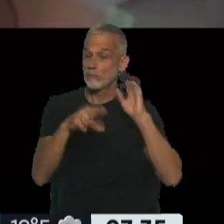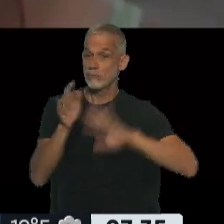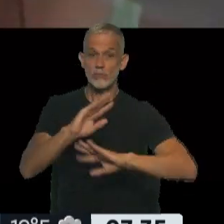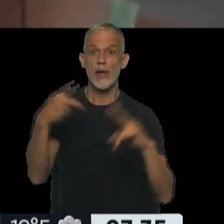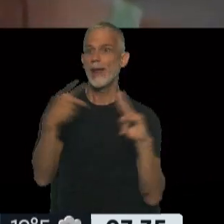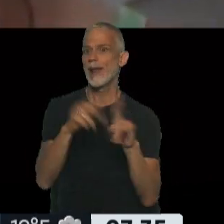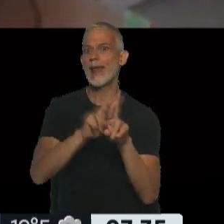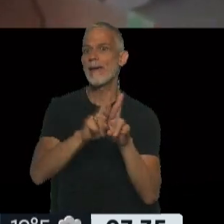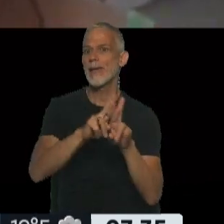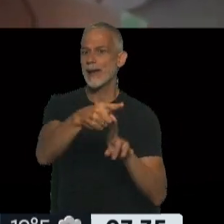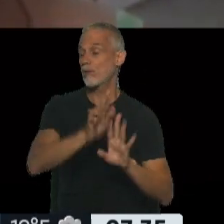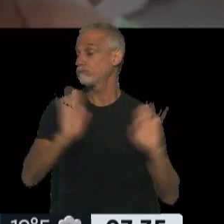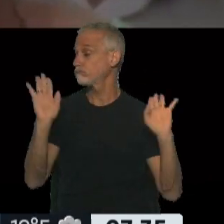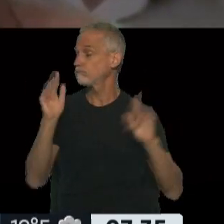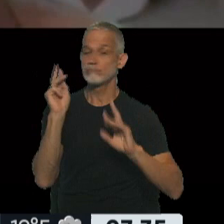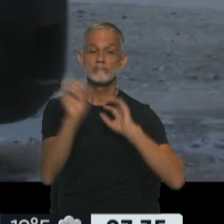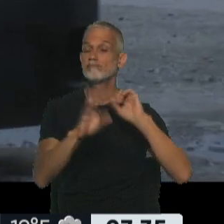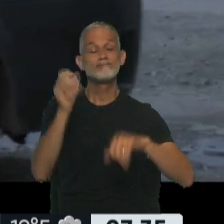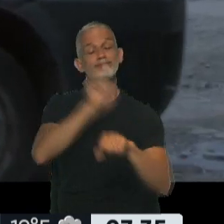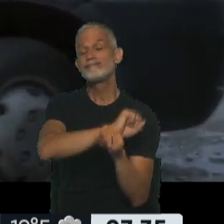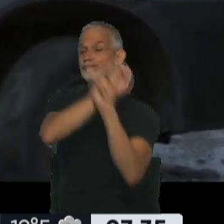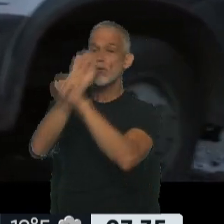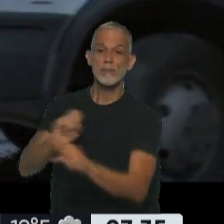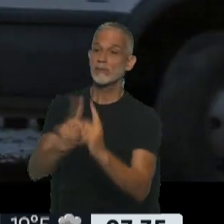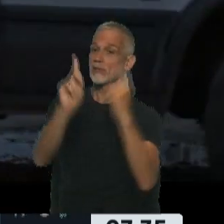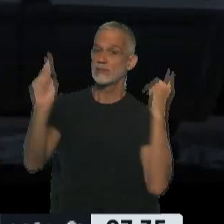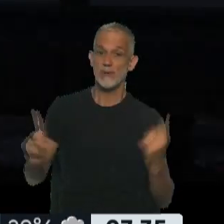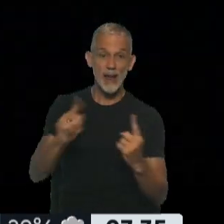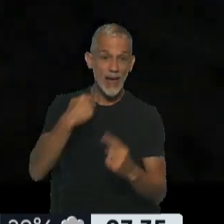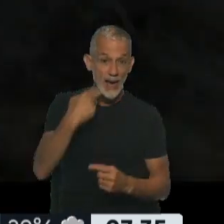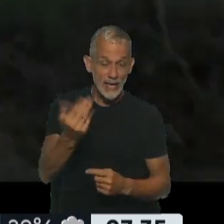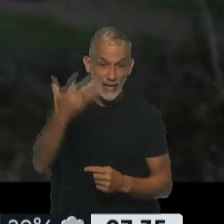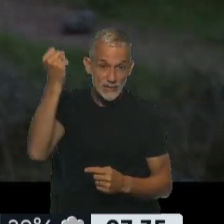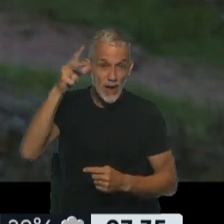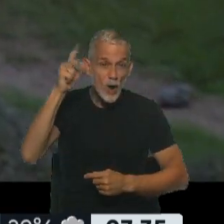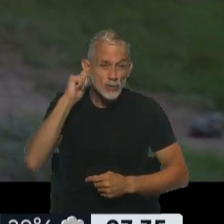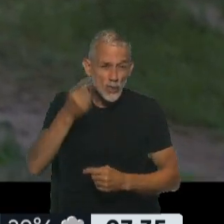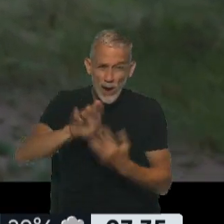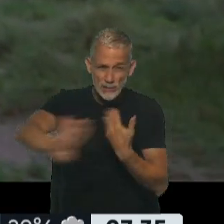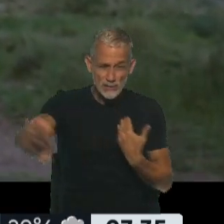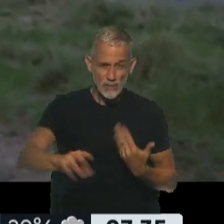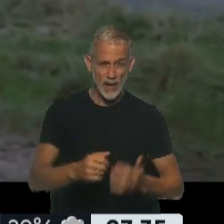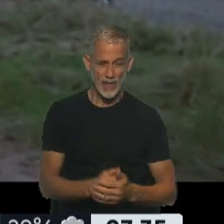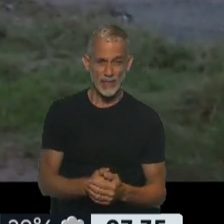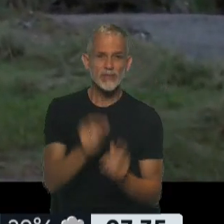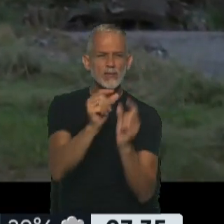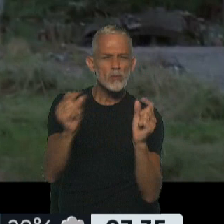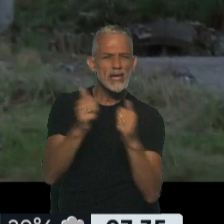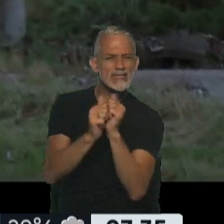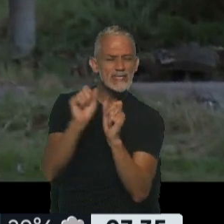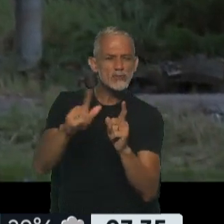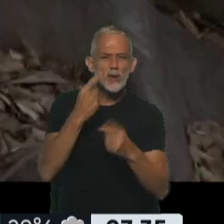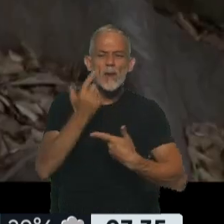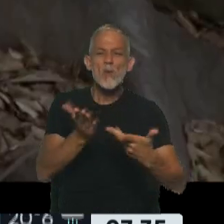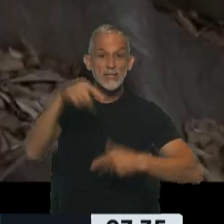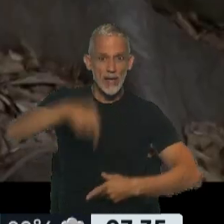lesbianas. Fueron puestas en prisión y separadas de Erika, que en ese entonces tenía 8 años. El documental recorre su historia y las muestran